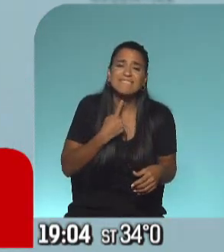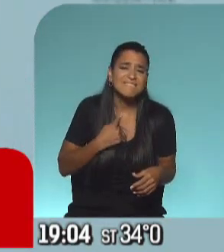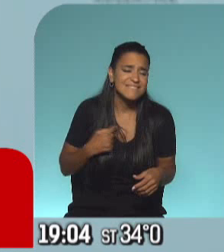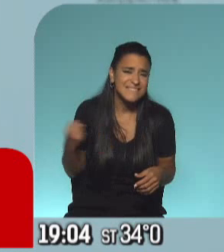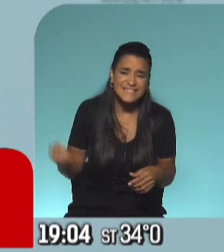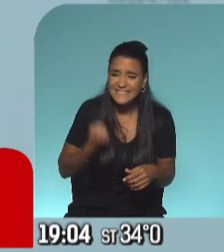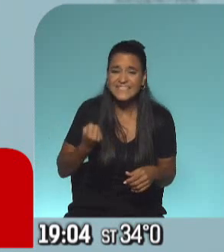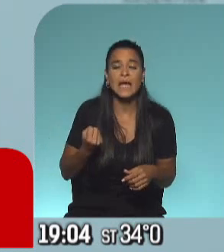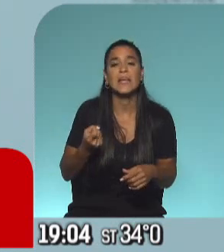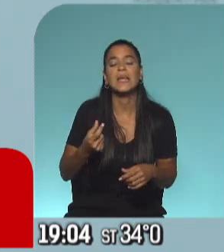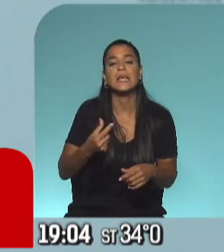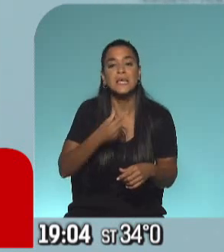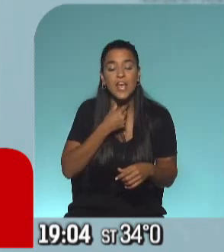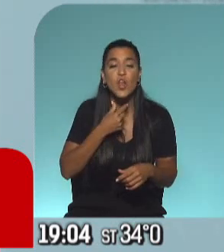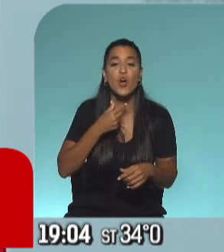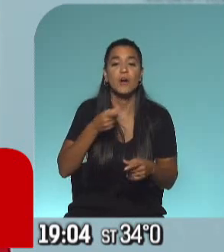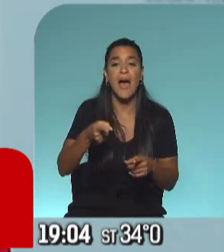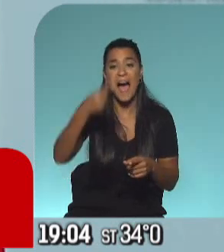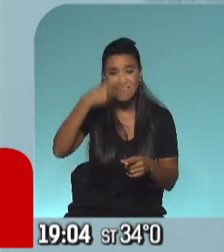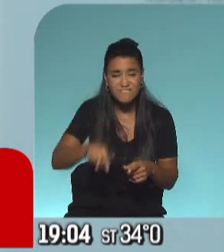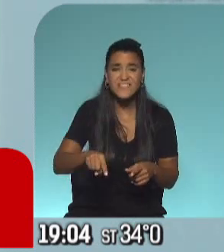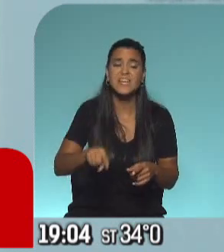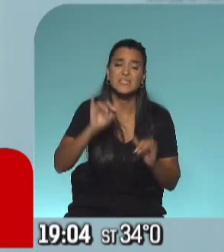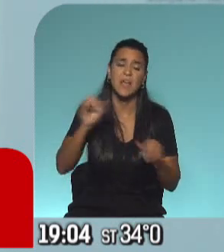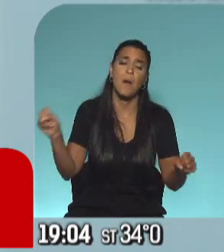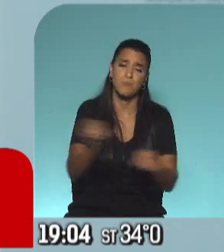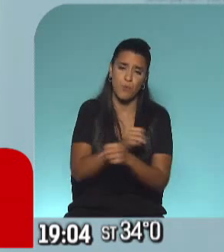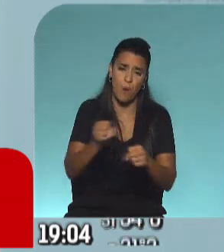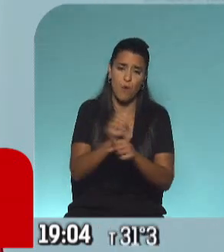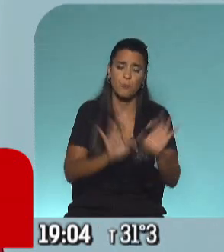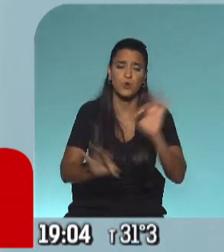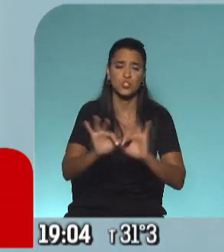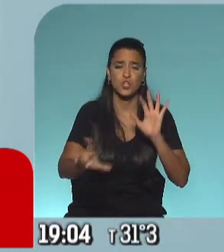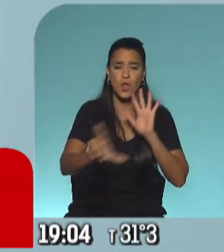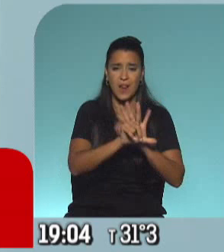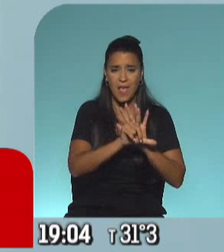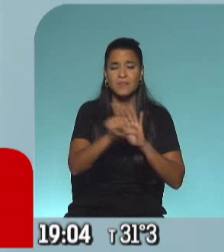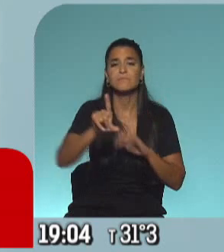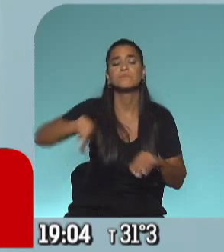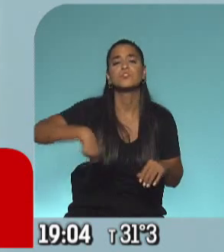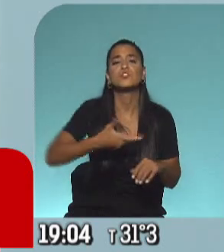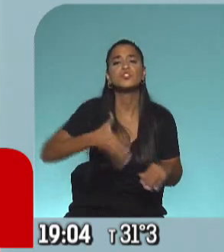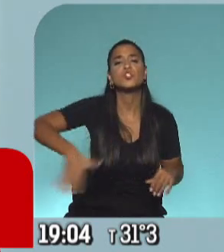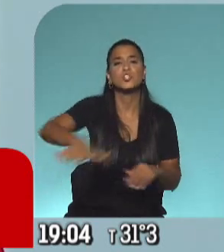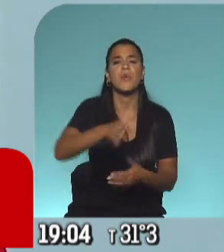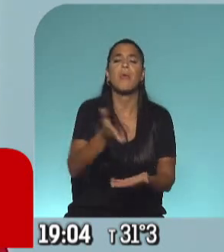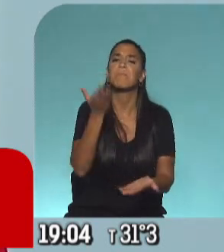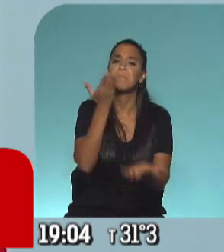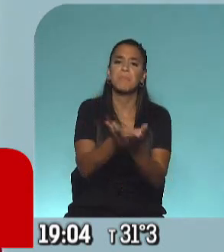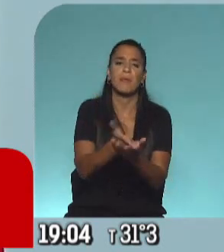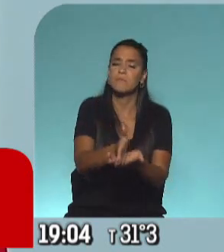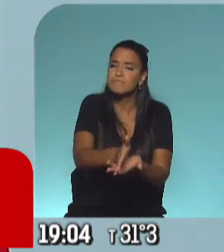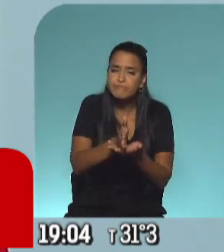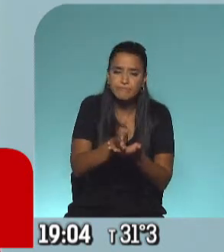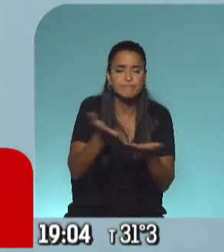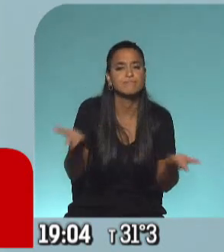realidad, y es el deseo de que finalmente se apruebe este proyecto de ley que la sociedad exige, que la sociedad ha